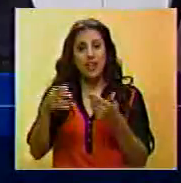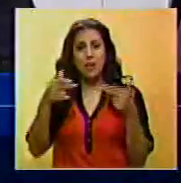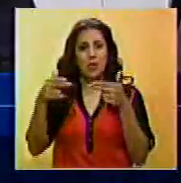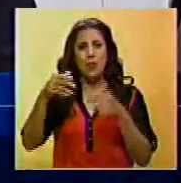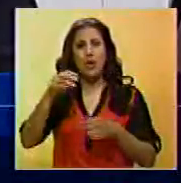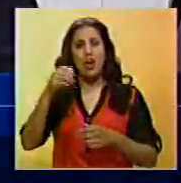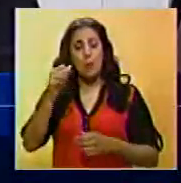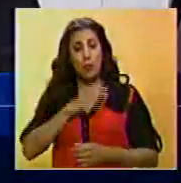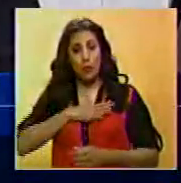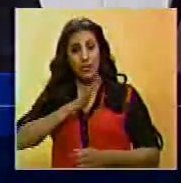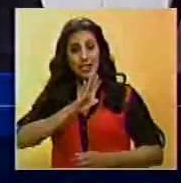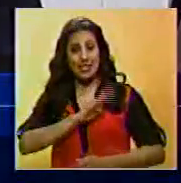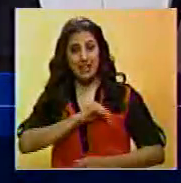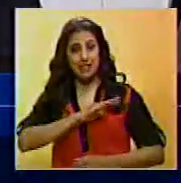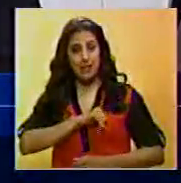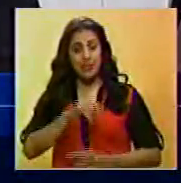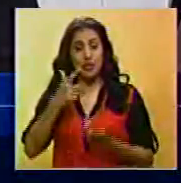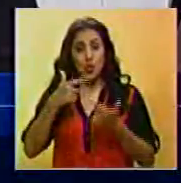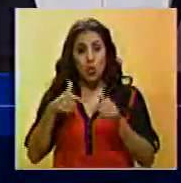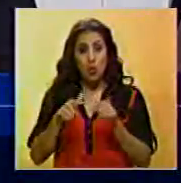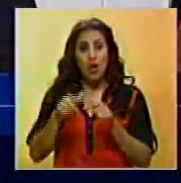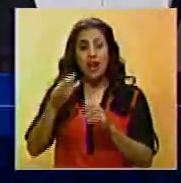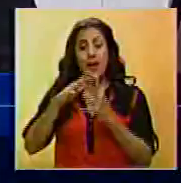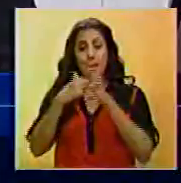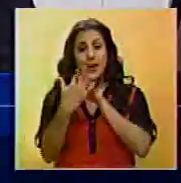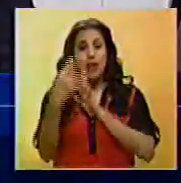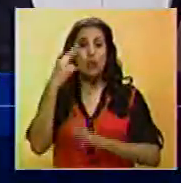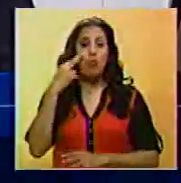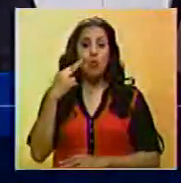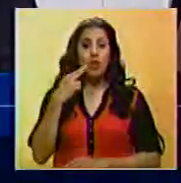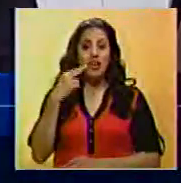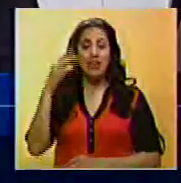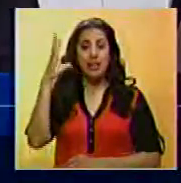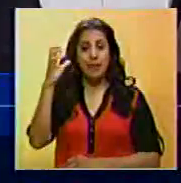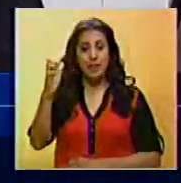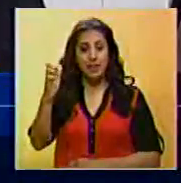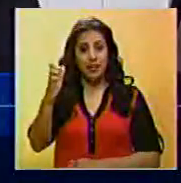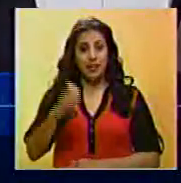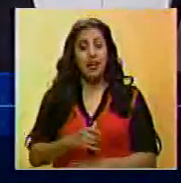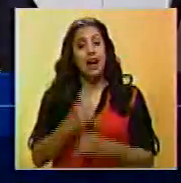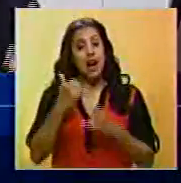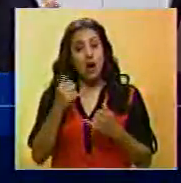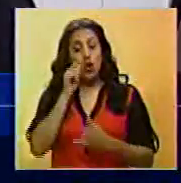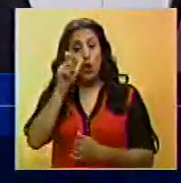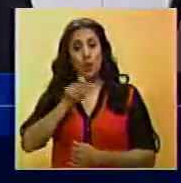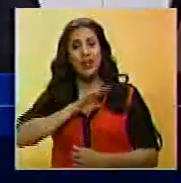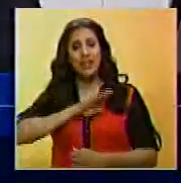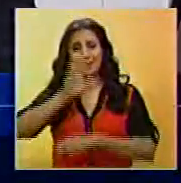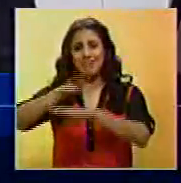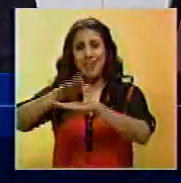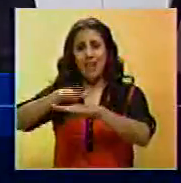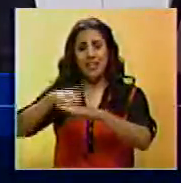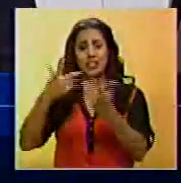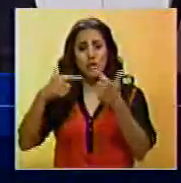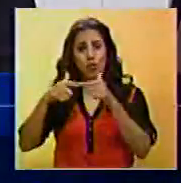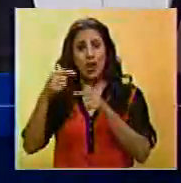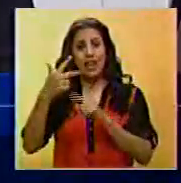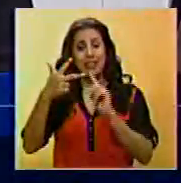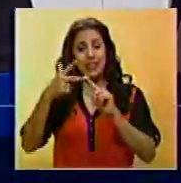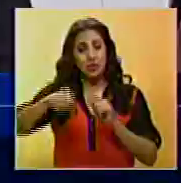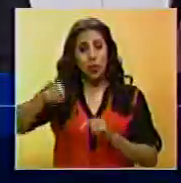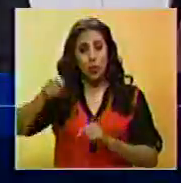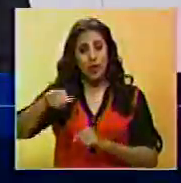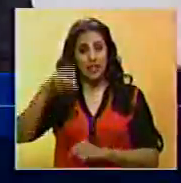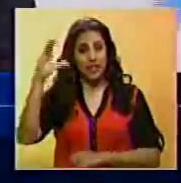este de homicidios del 6 CPC, hecho ocurrido en el barrio Bolívar de la Bombilla de Petare. Este hombre estaba solicitado por el juzgado tercero en